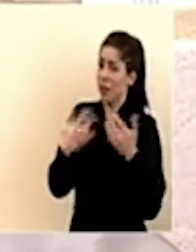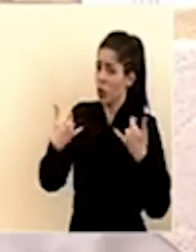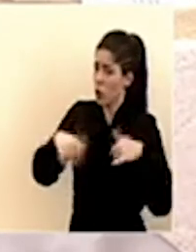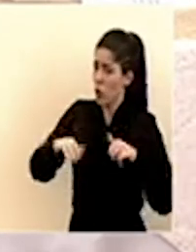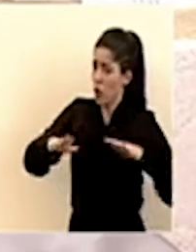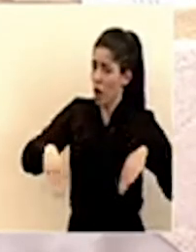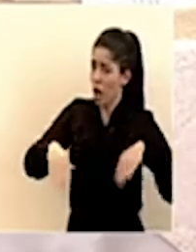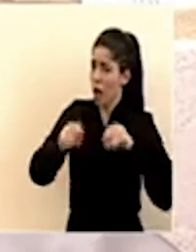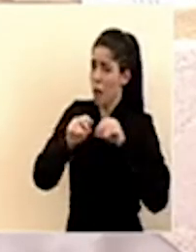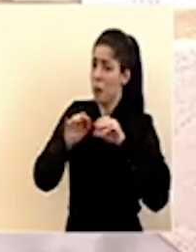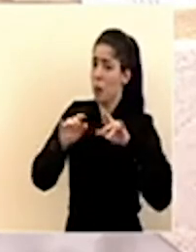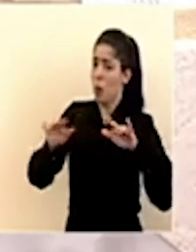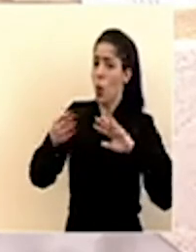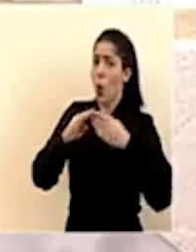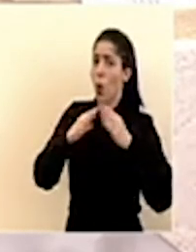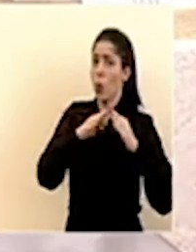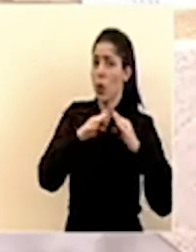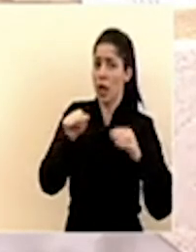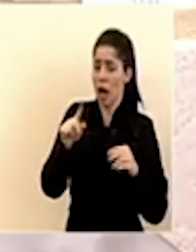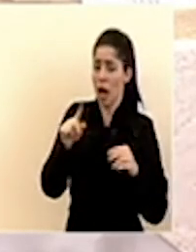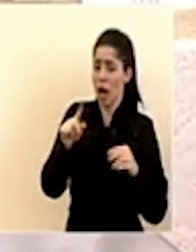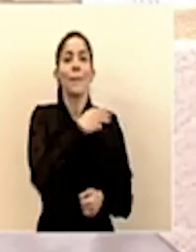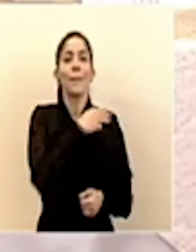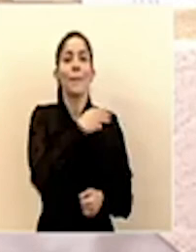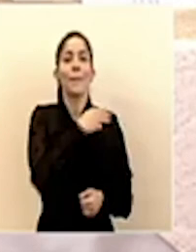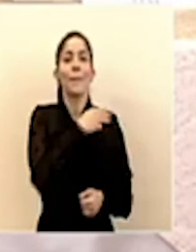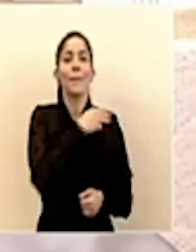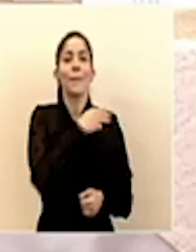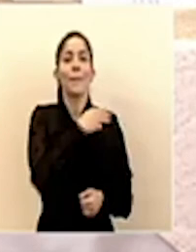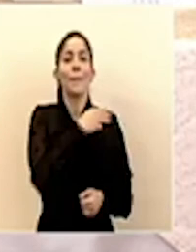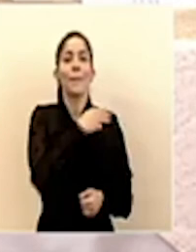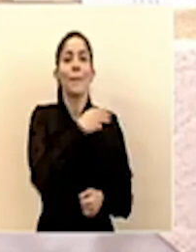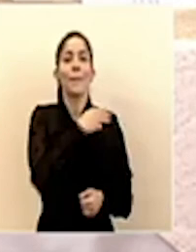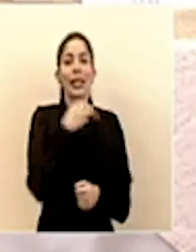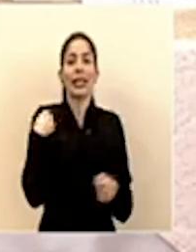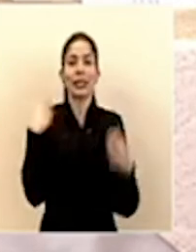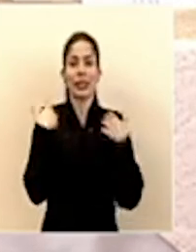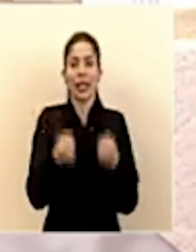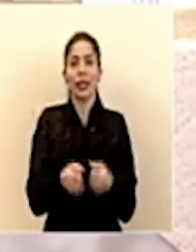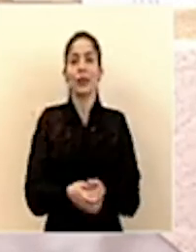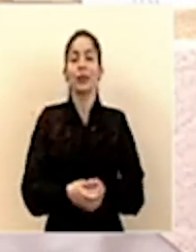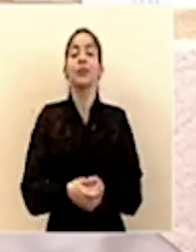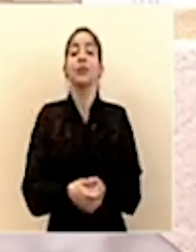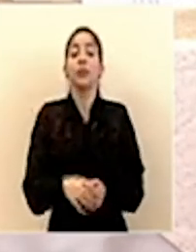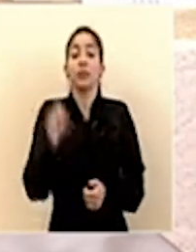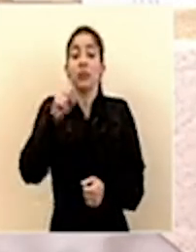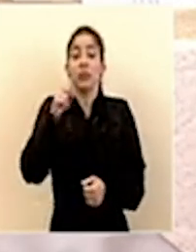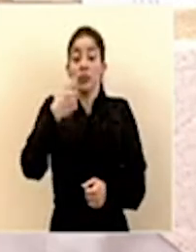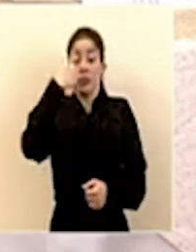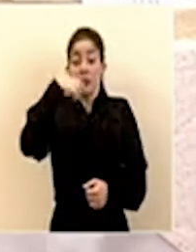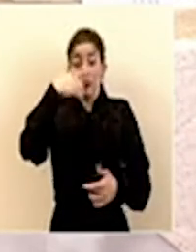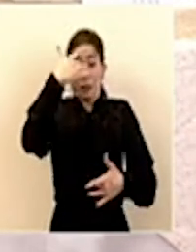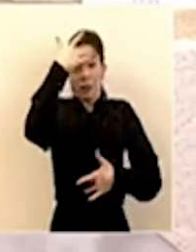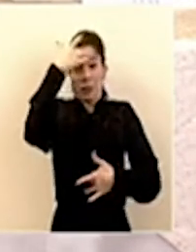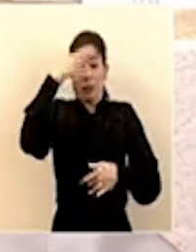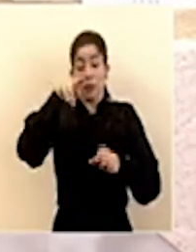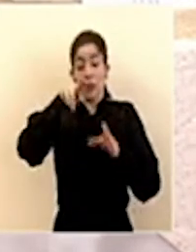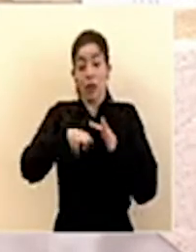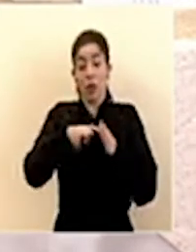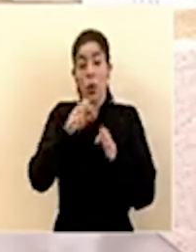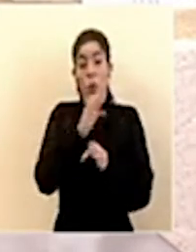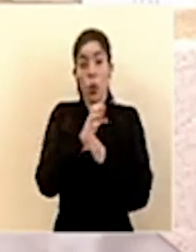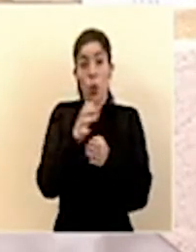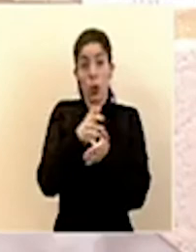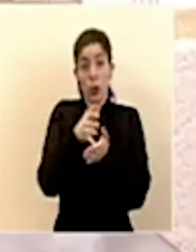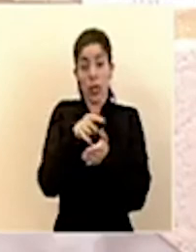contagios comunitarios nos consultan señor ministro de salud si los pacientes en unidad de cuidados intensivos ya hemos dicho pues